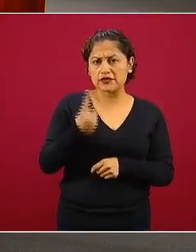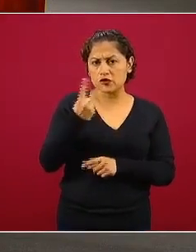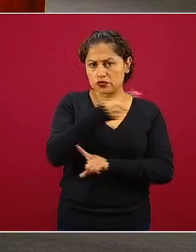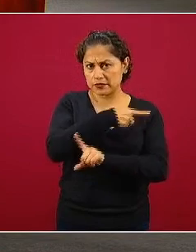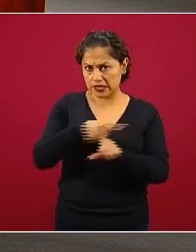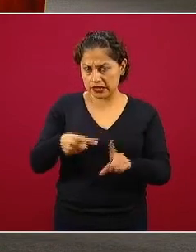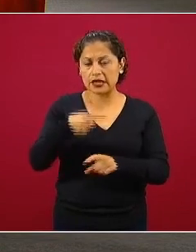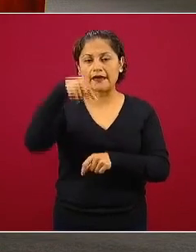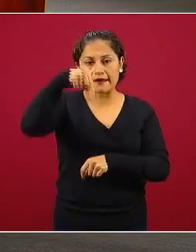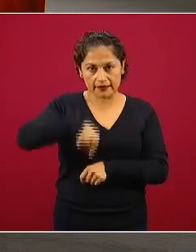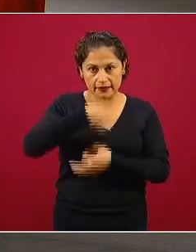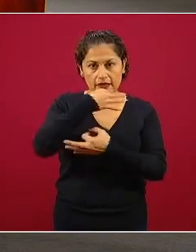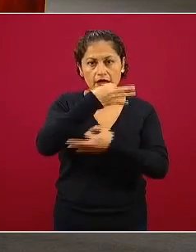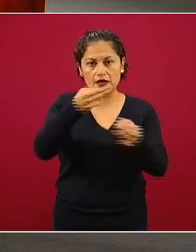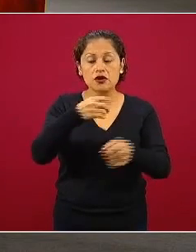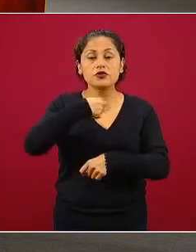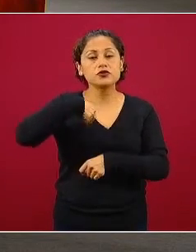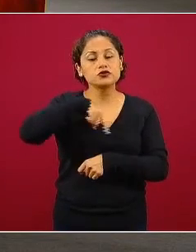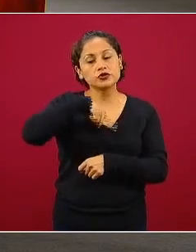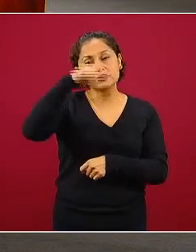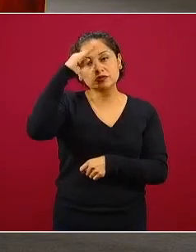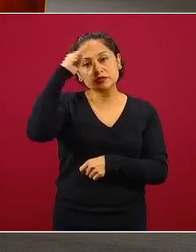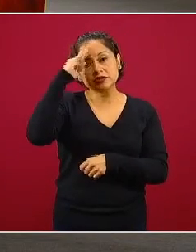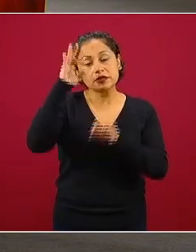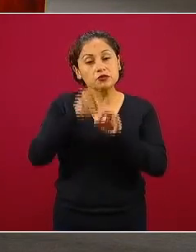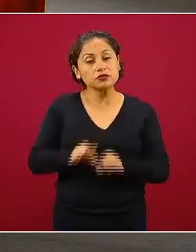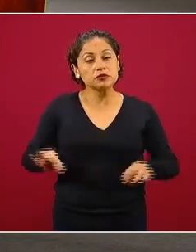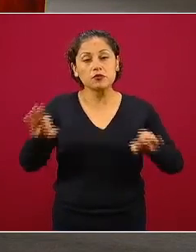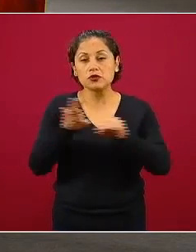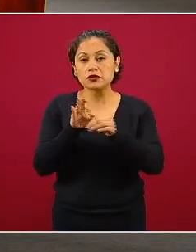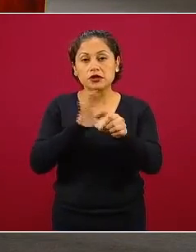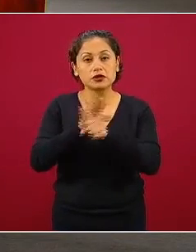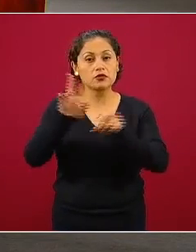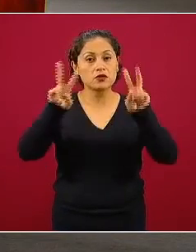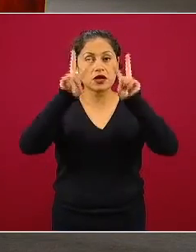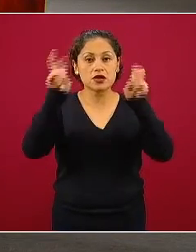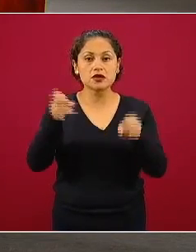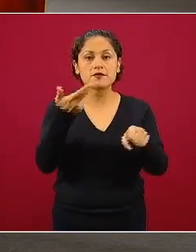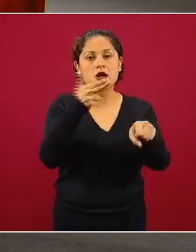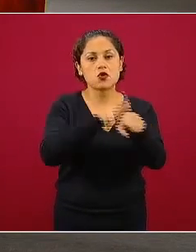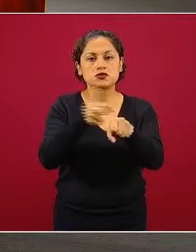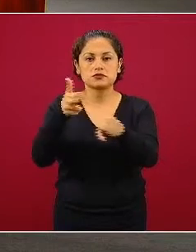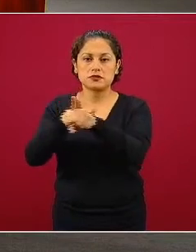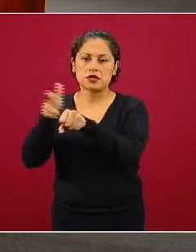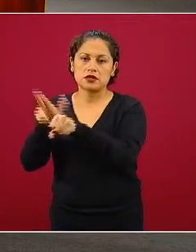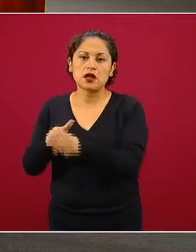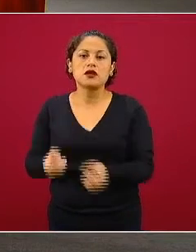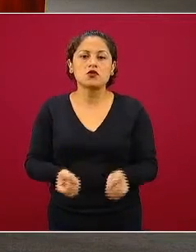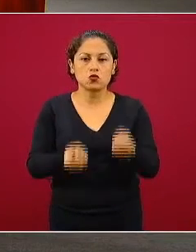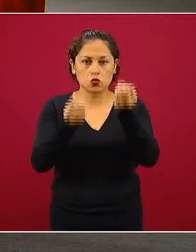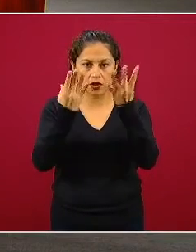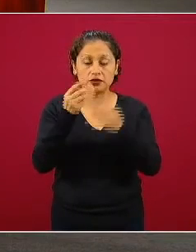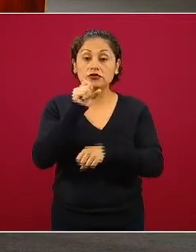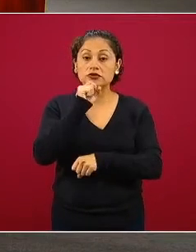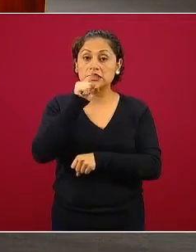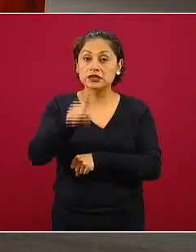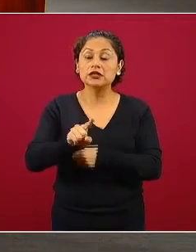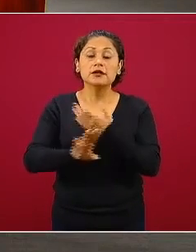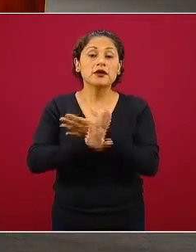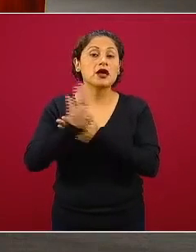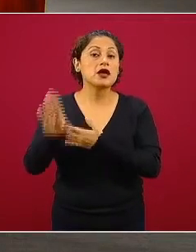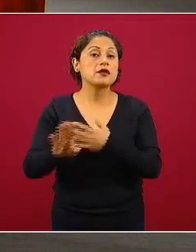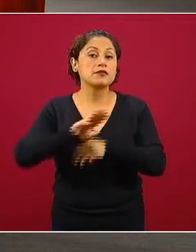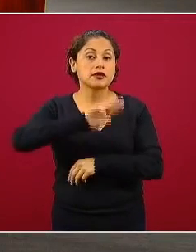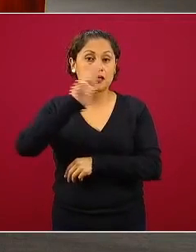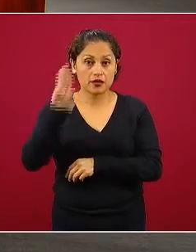consideramos que lo más importante es la ocupación hospitalaria y prevenir que haya muertes nos interesa salvar